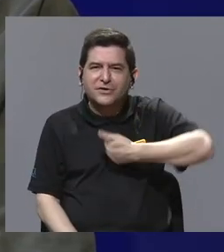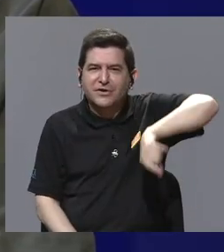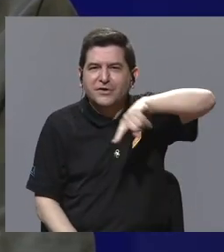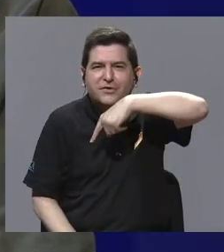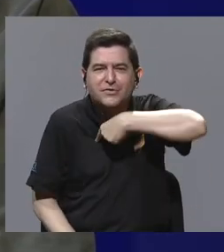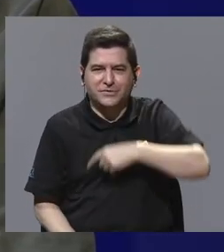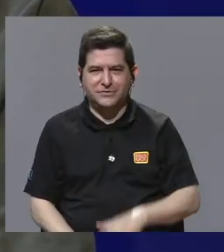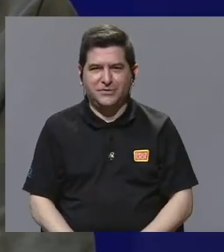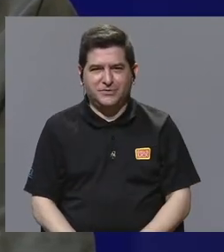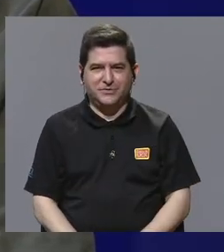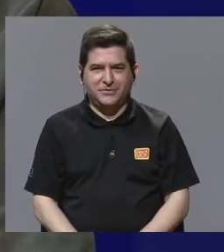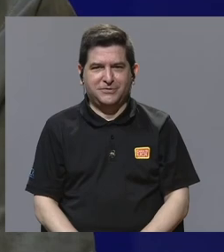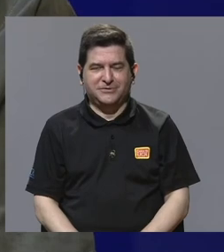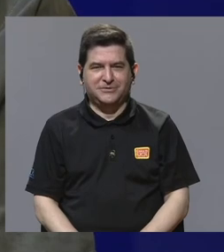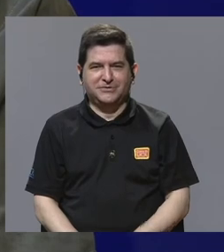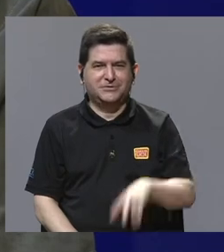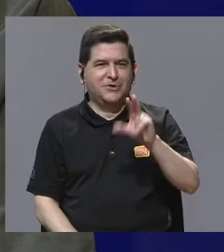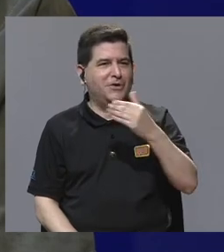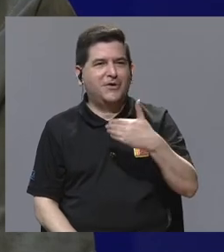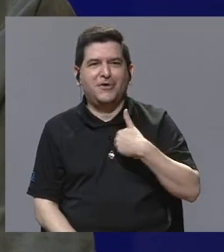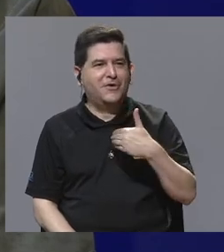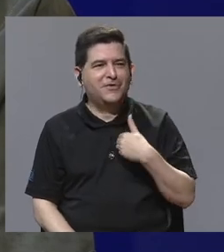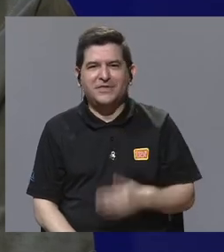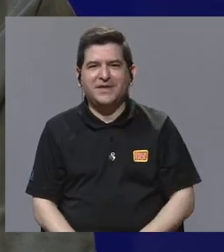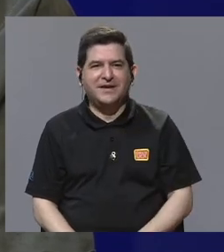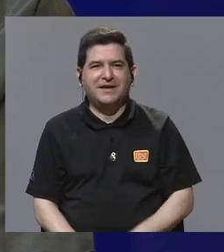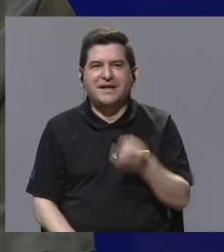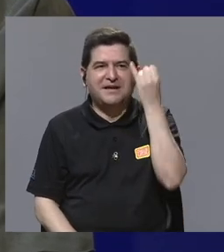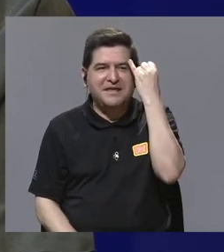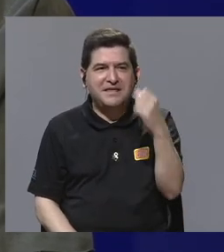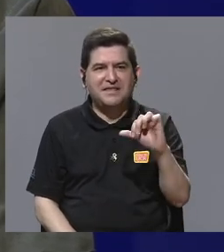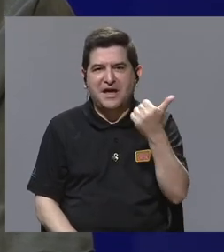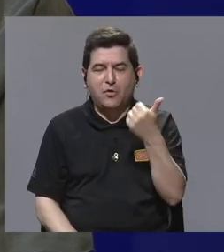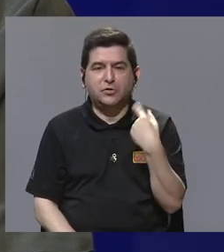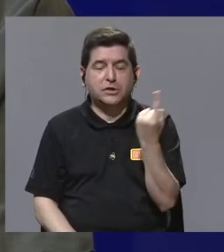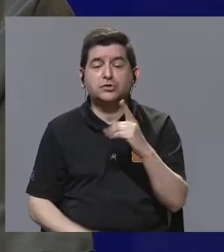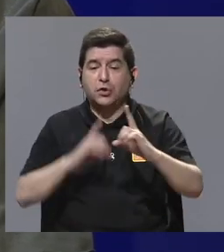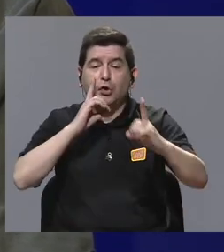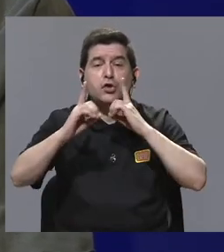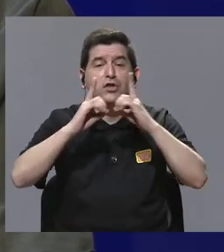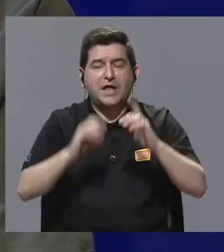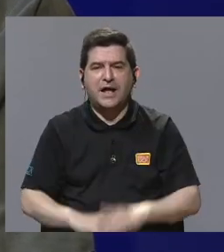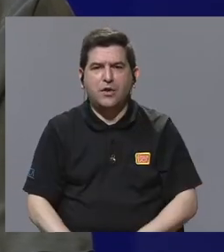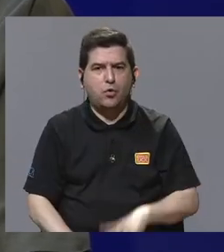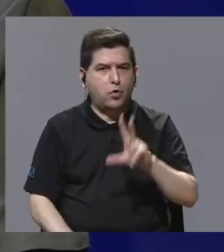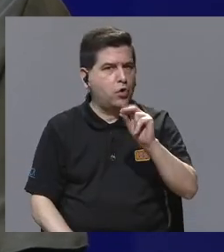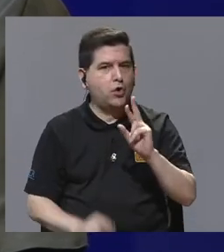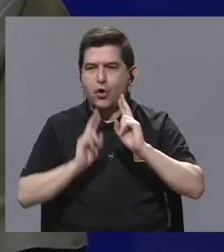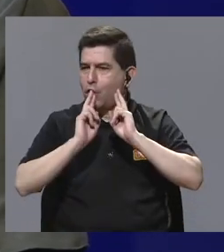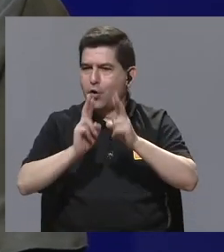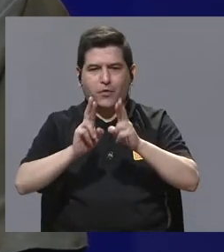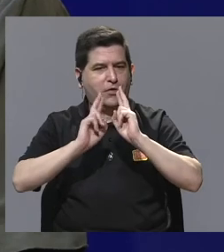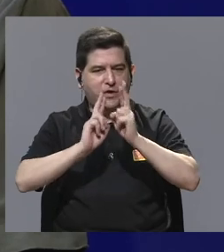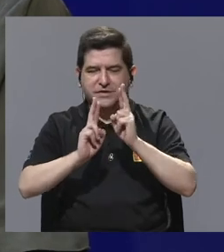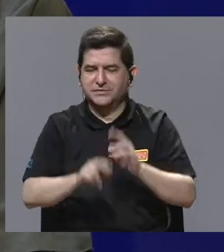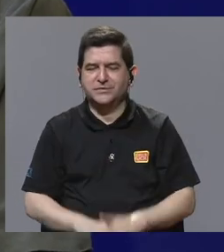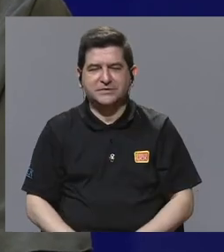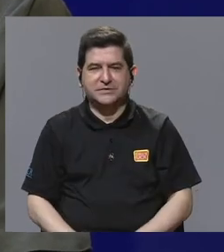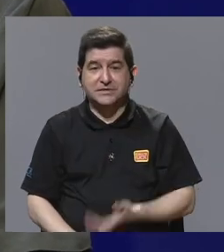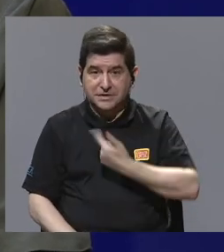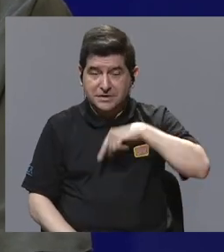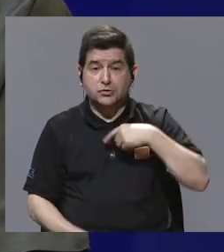que nosotros no tenemos muchas más intenciones que no sean esas que generar un diálogo. No ofrecemos ninguna respuesta.